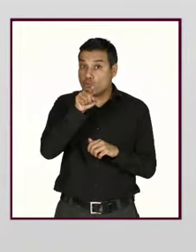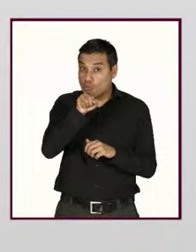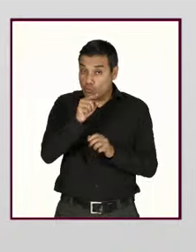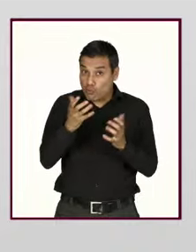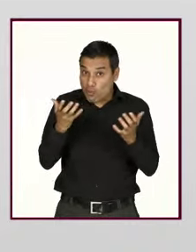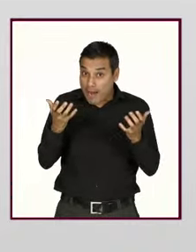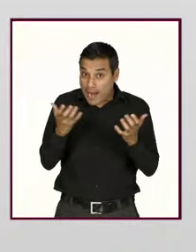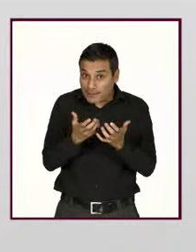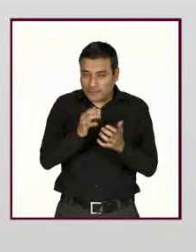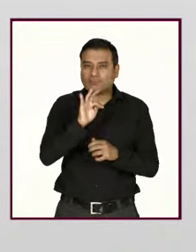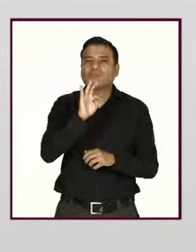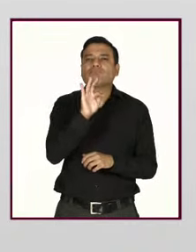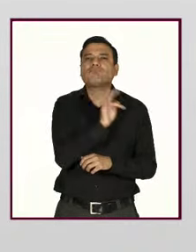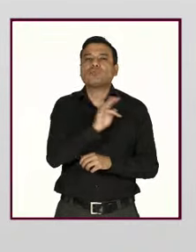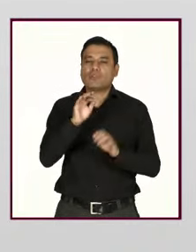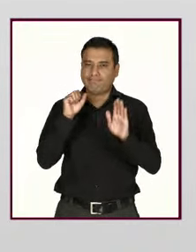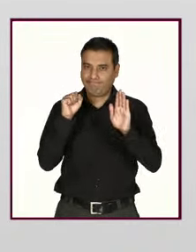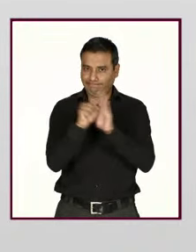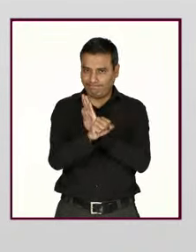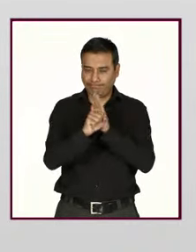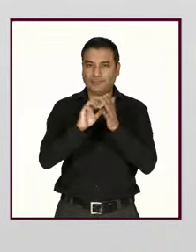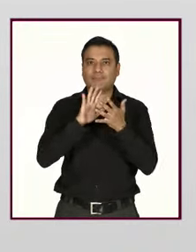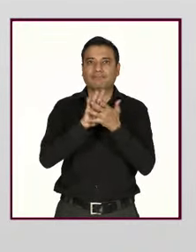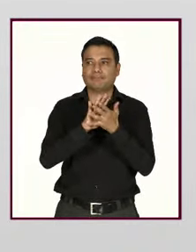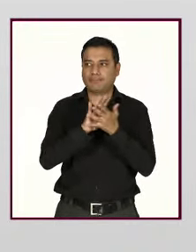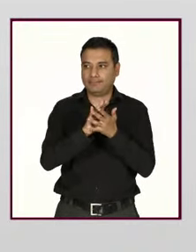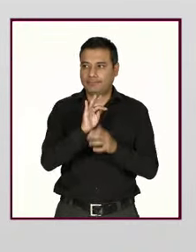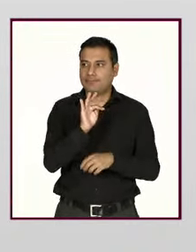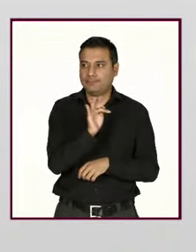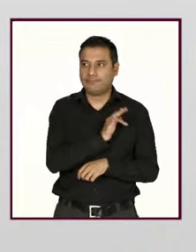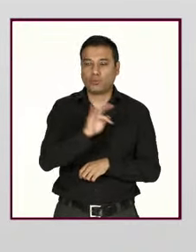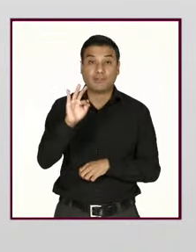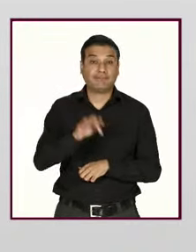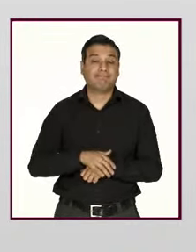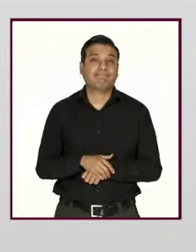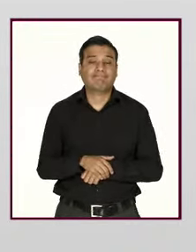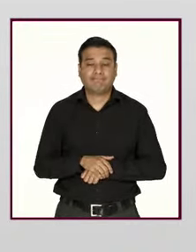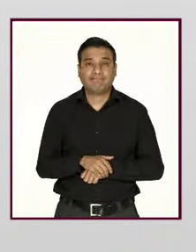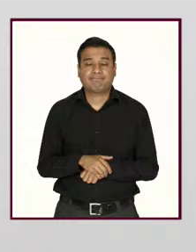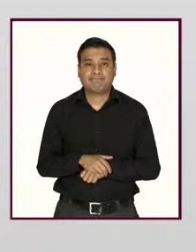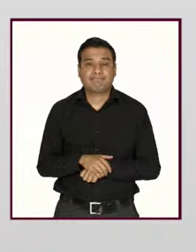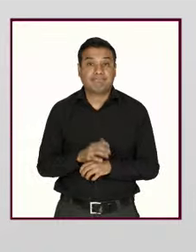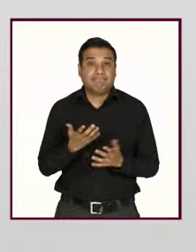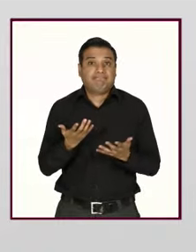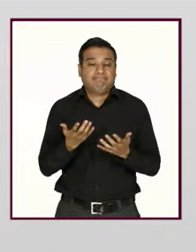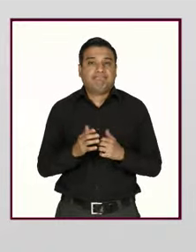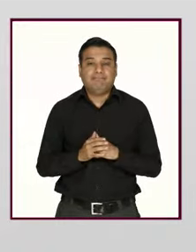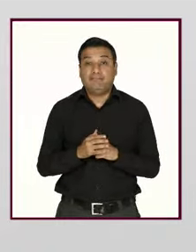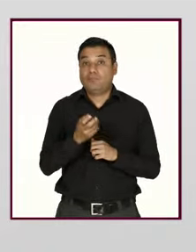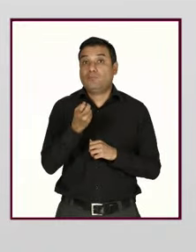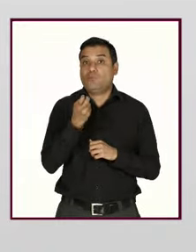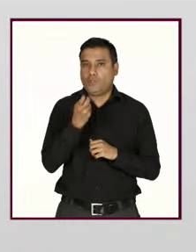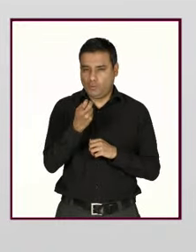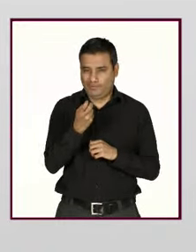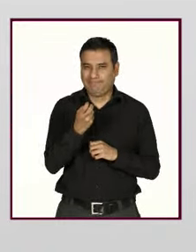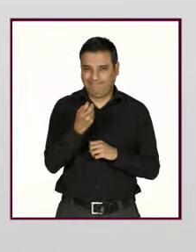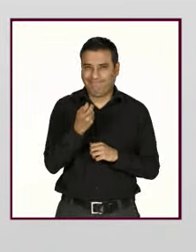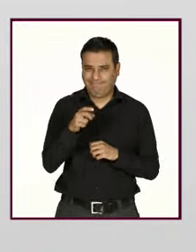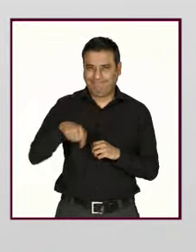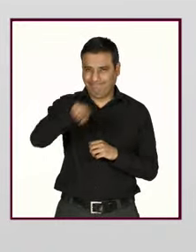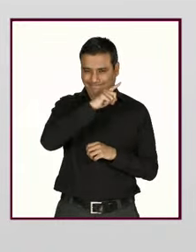años y medio en la cárcel. Sí, ahí está la ley Olimpia, están solos, ya lo mencionaba. Justamente. Y justo en ese sentido hay que